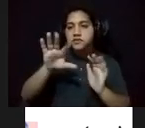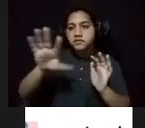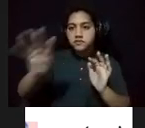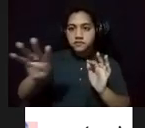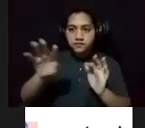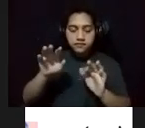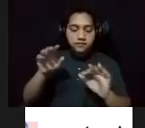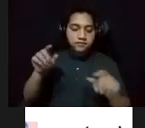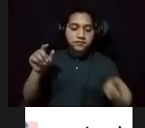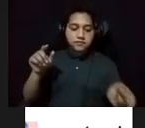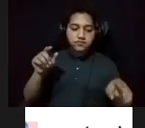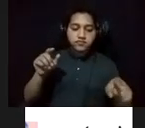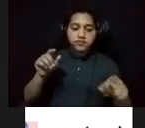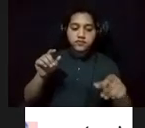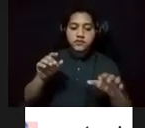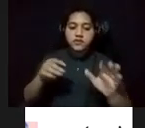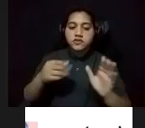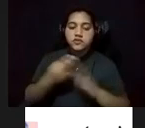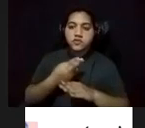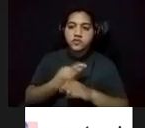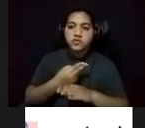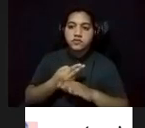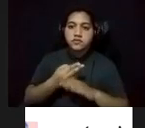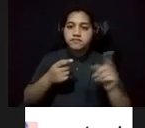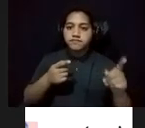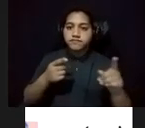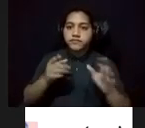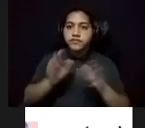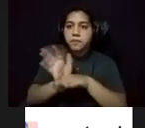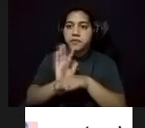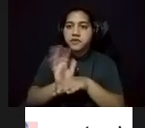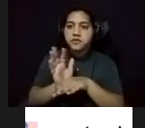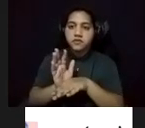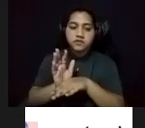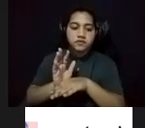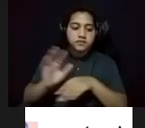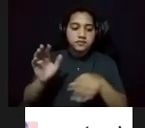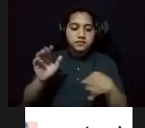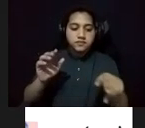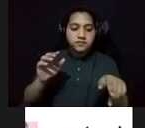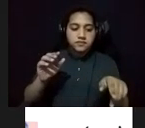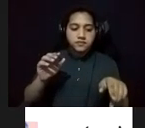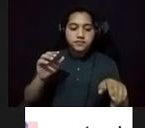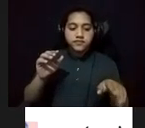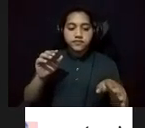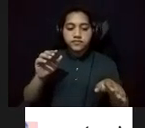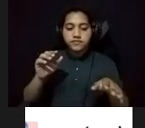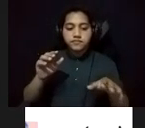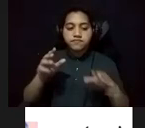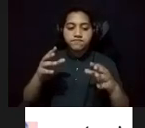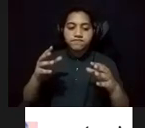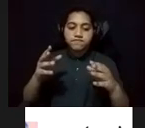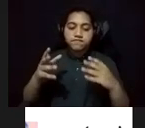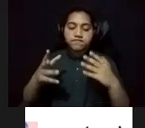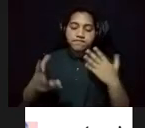escenografía de la película del mismo nombre producida por la entidad. El diálogo con el artista, en